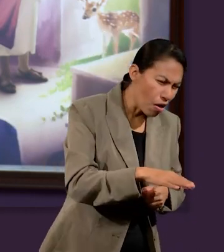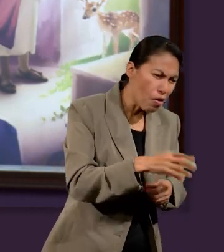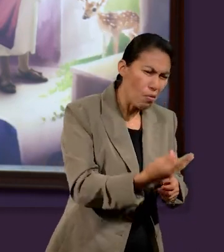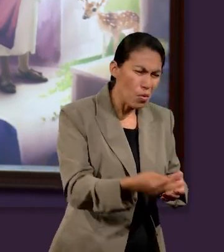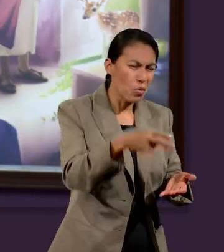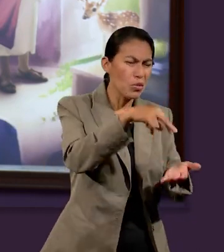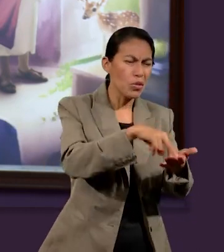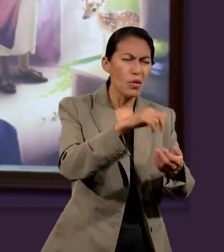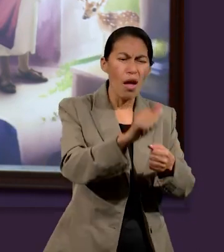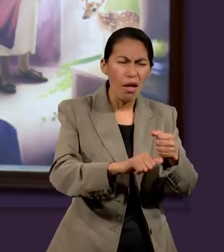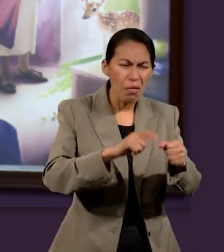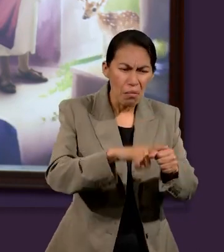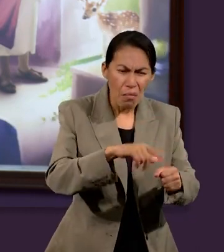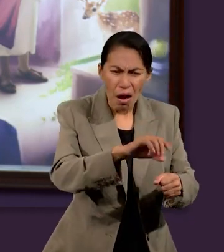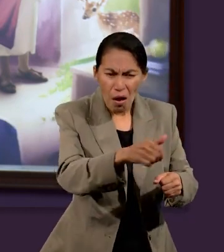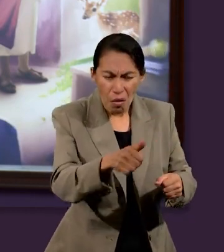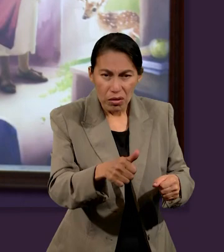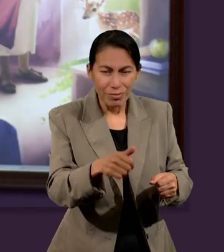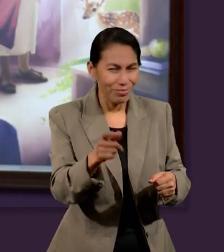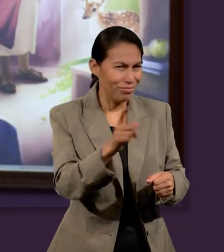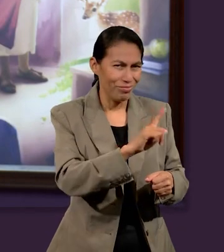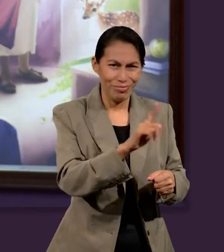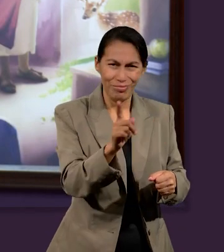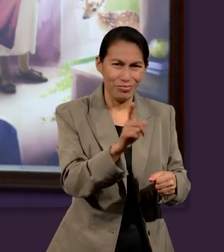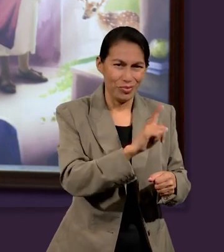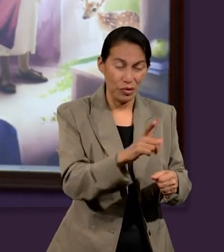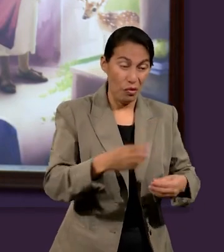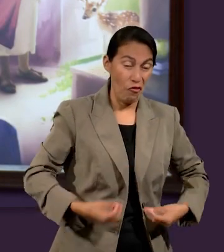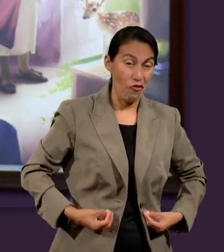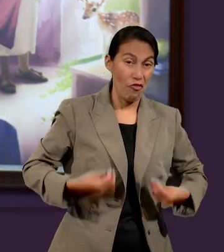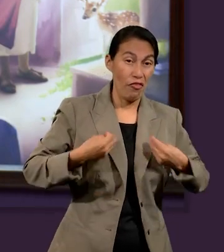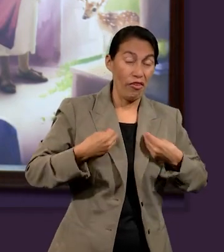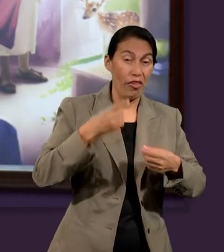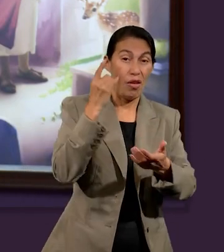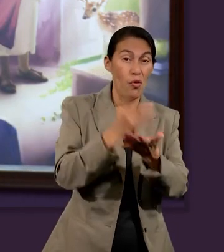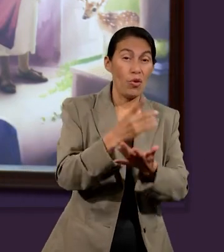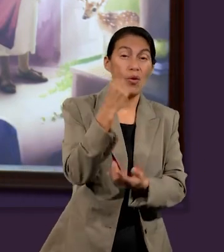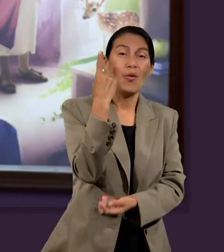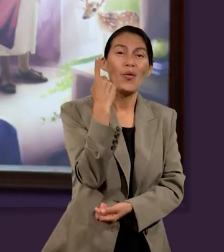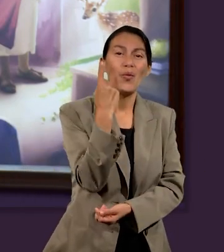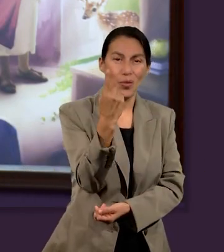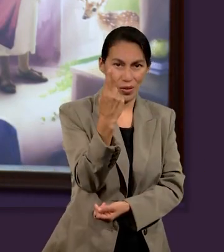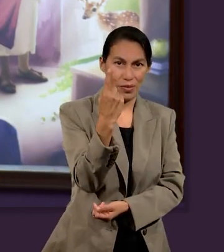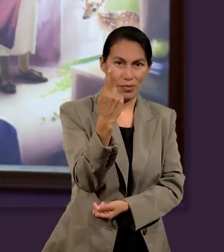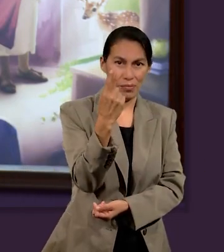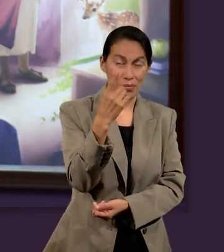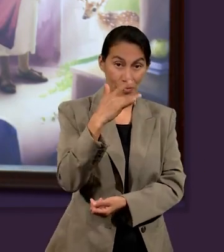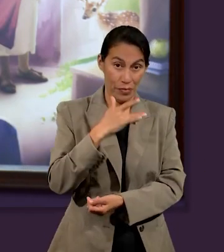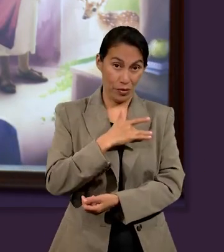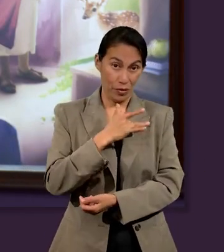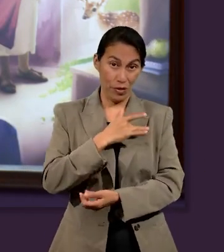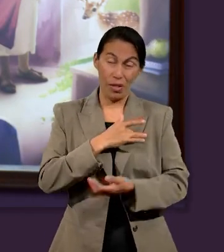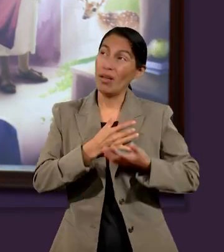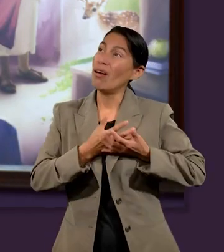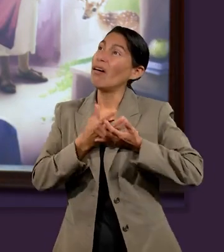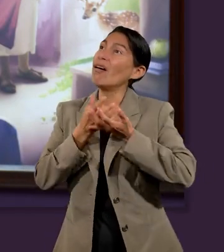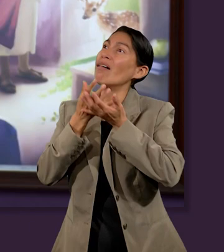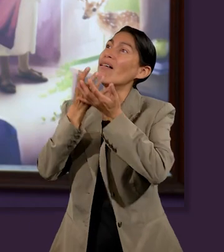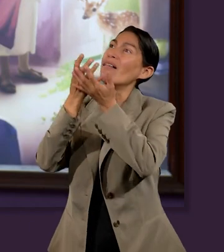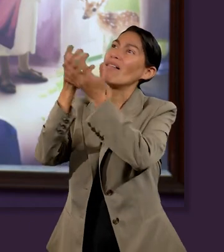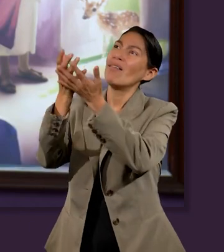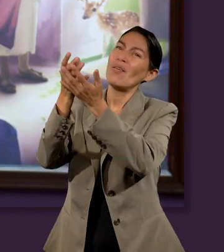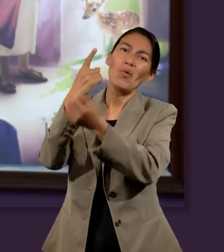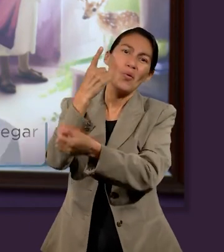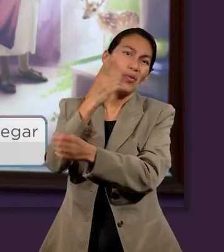que muero, voy a otro cuerpo, a otro animal, a estas cosas. No, vida solamente hay una.